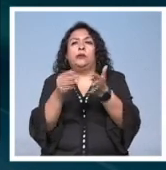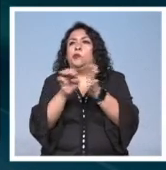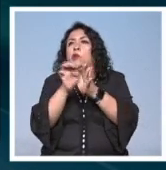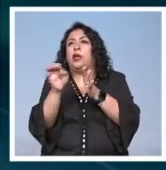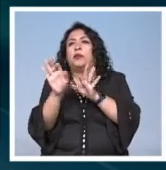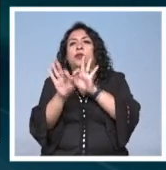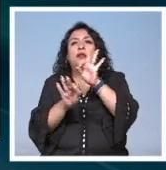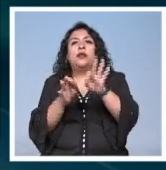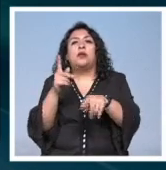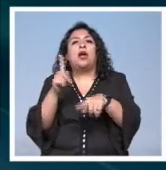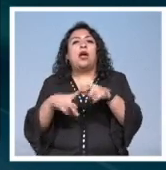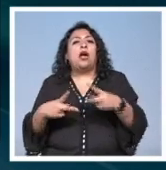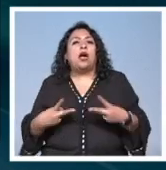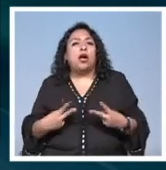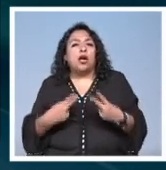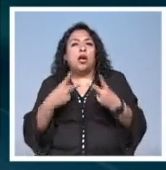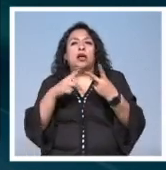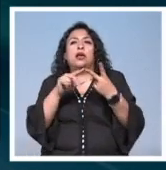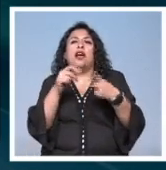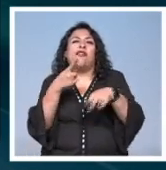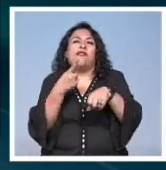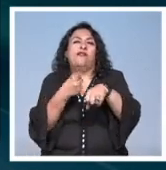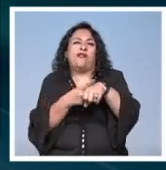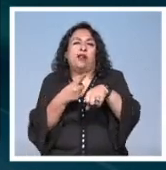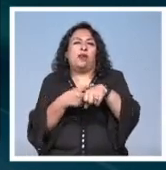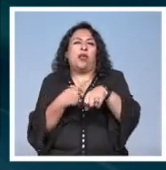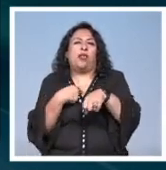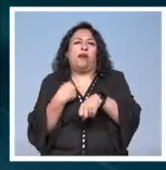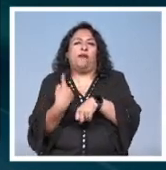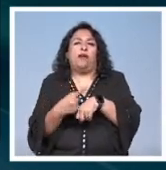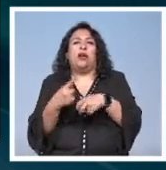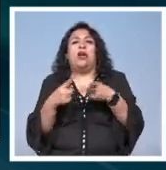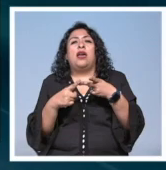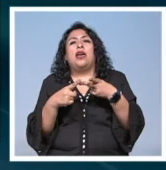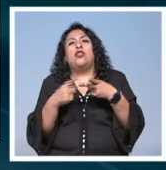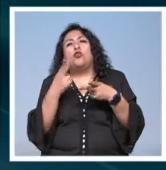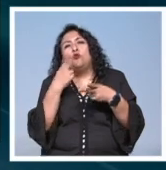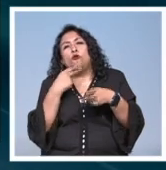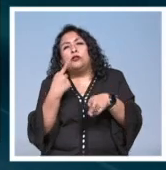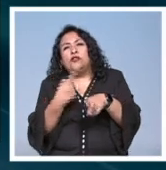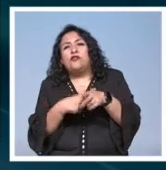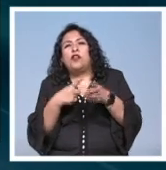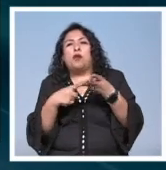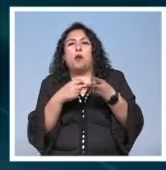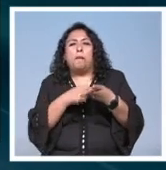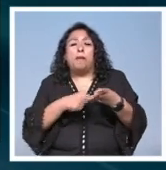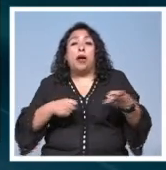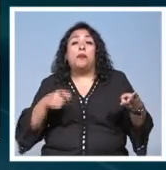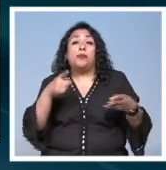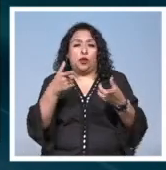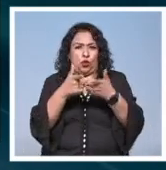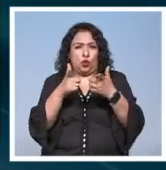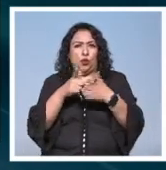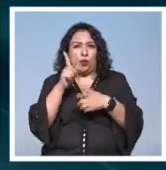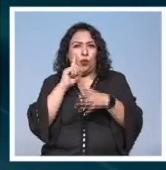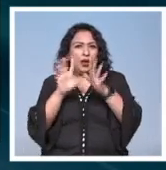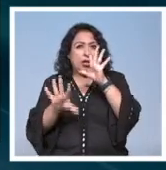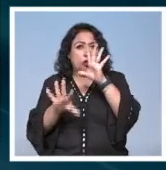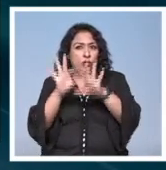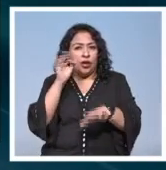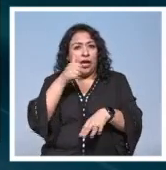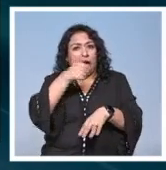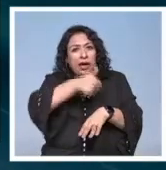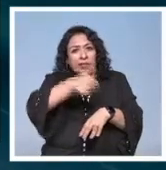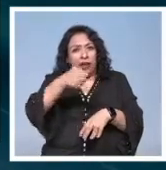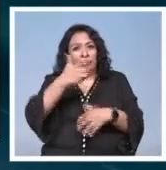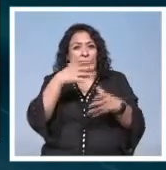tratamientos contra el cáncer hasta de las enfermedades crónicas como la diabetes y la obesidad. El grupo de mujeres fue elegido en cada una